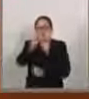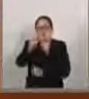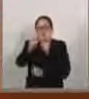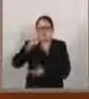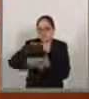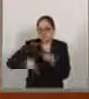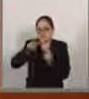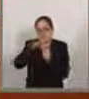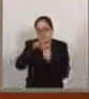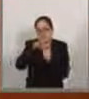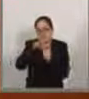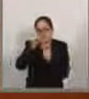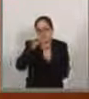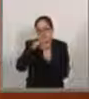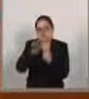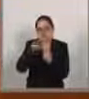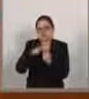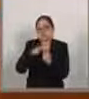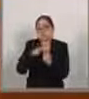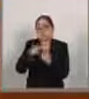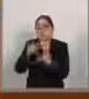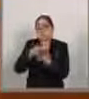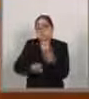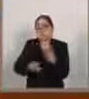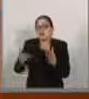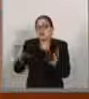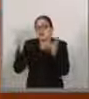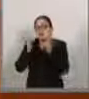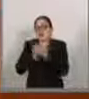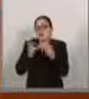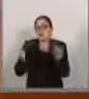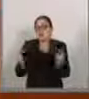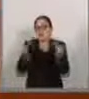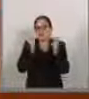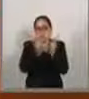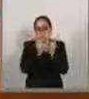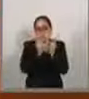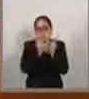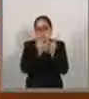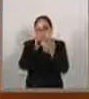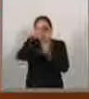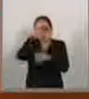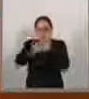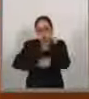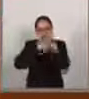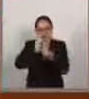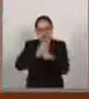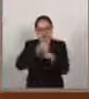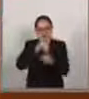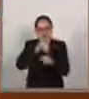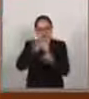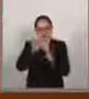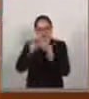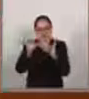preponderante. Uno, que significa una vinculación porque estamos hablando de un tratado internacional que es el